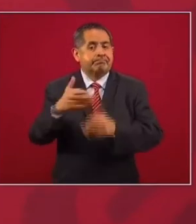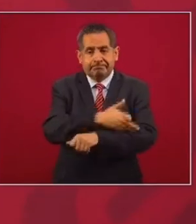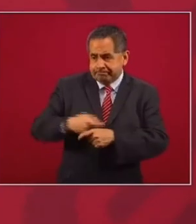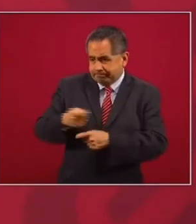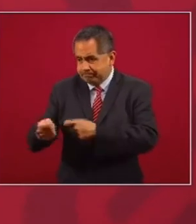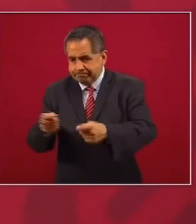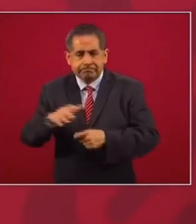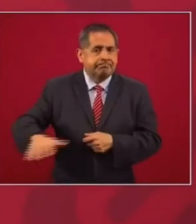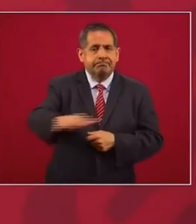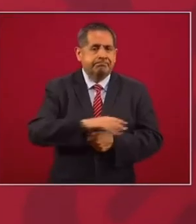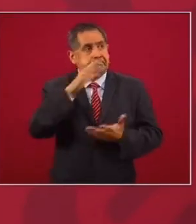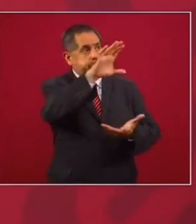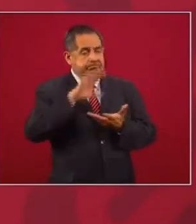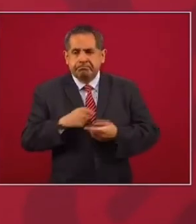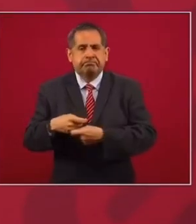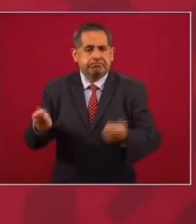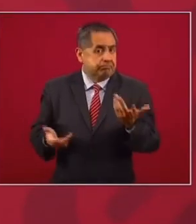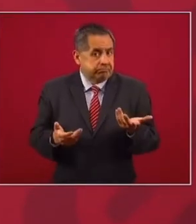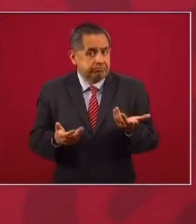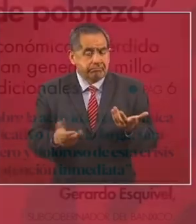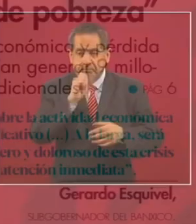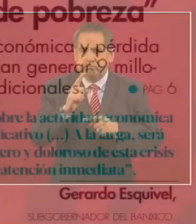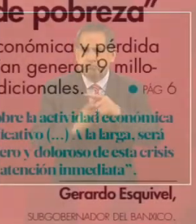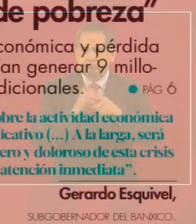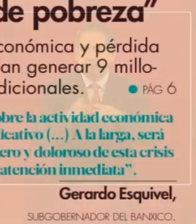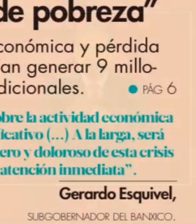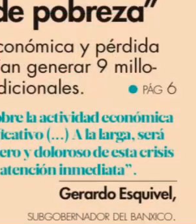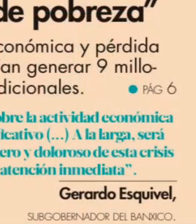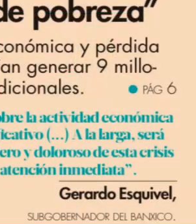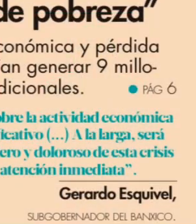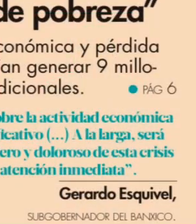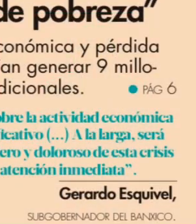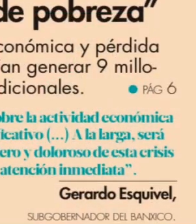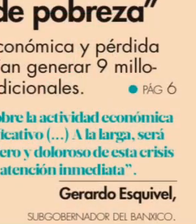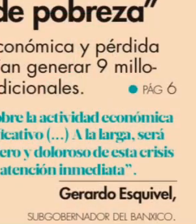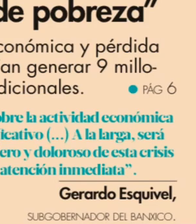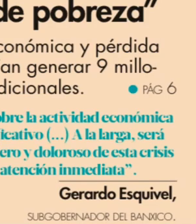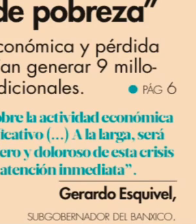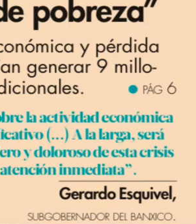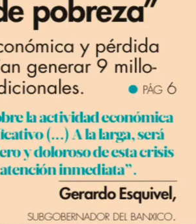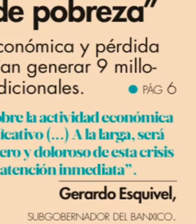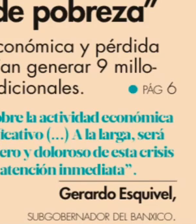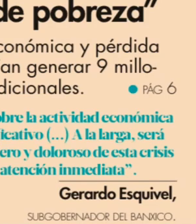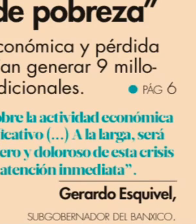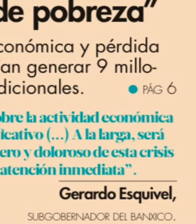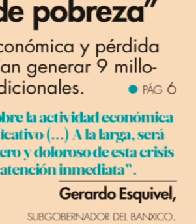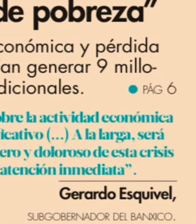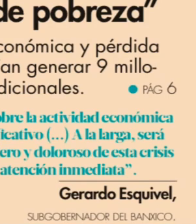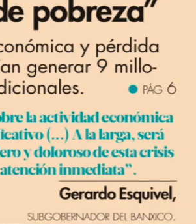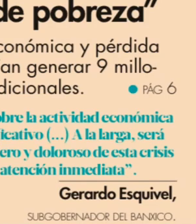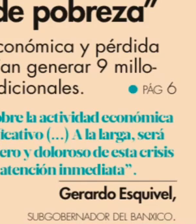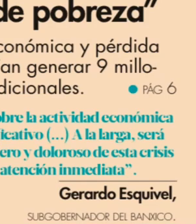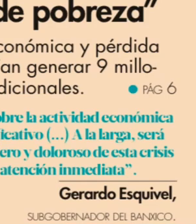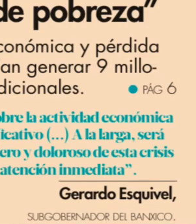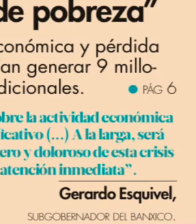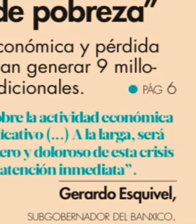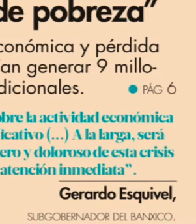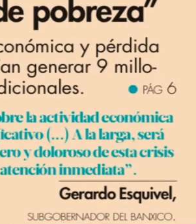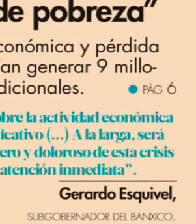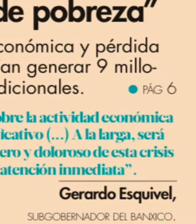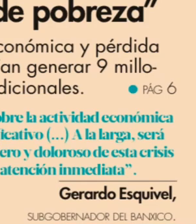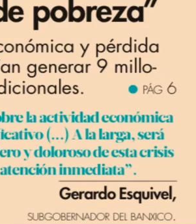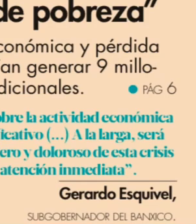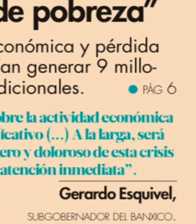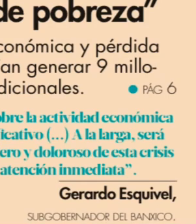de los pueblos de México. Y a eso agréguese lo que estamos nosotros destinando. En créditos, en programas de bienestar, caída económica